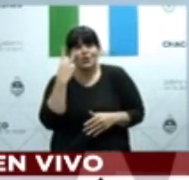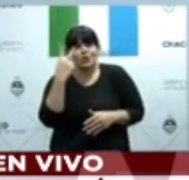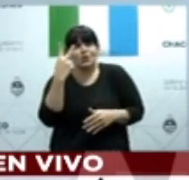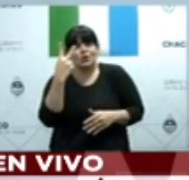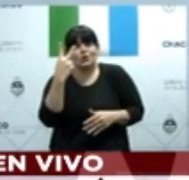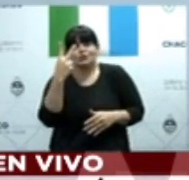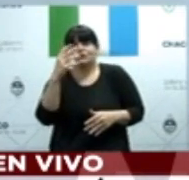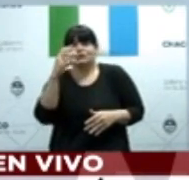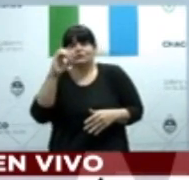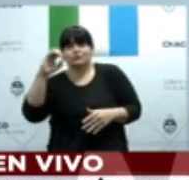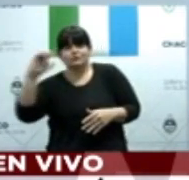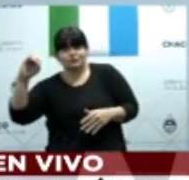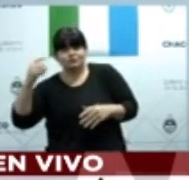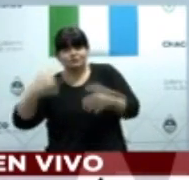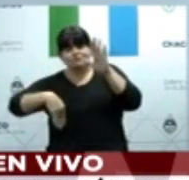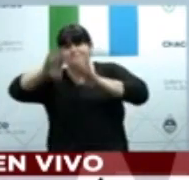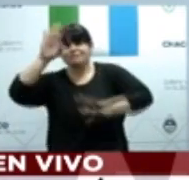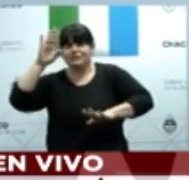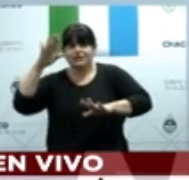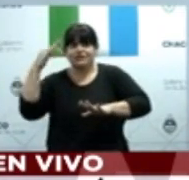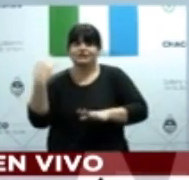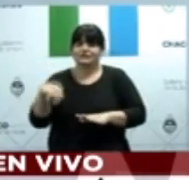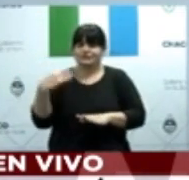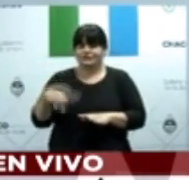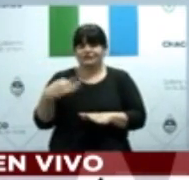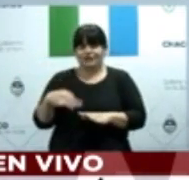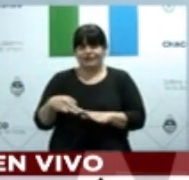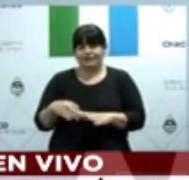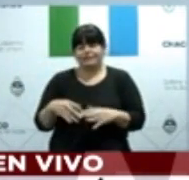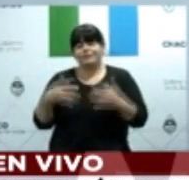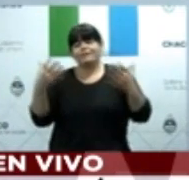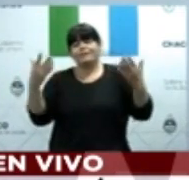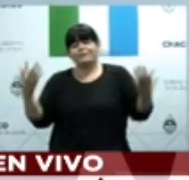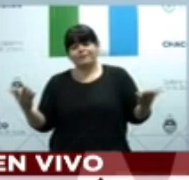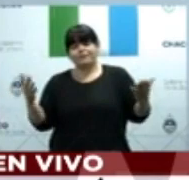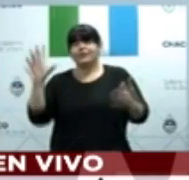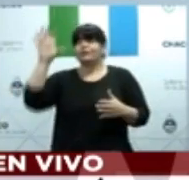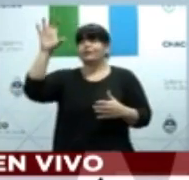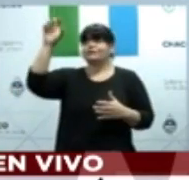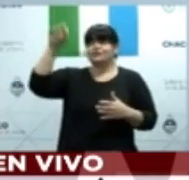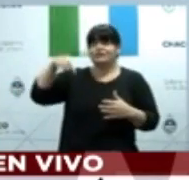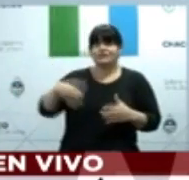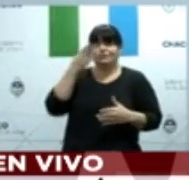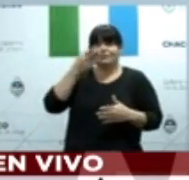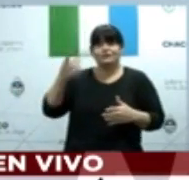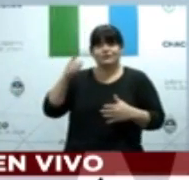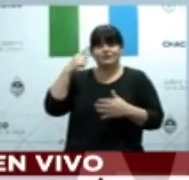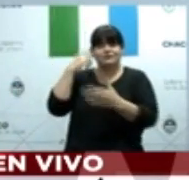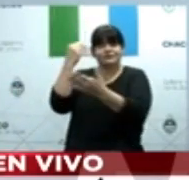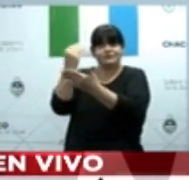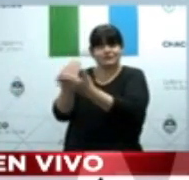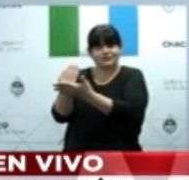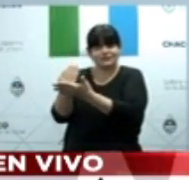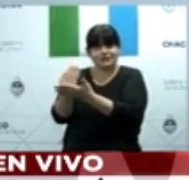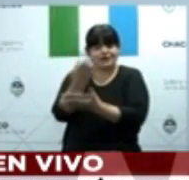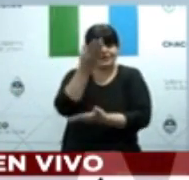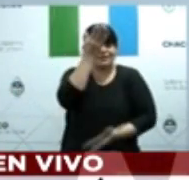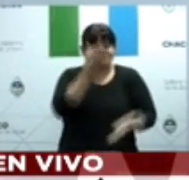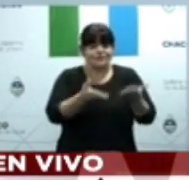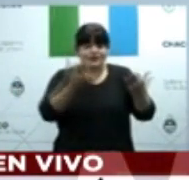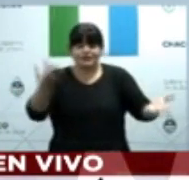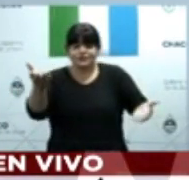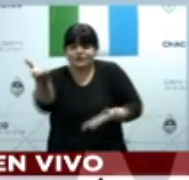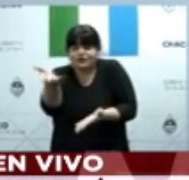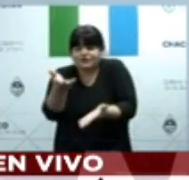implica que tenemos que cuidar a aquellas personas que en definitiva constituyen grupos de riesgo. Si nosotros no somos